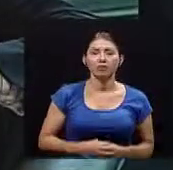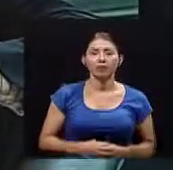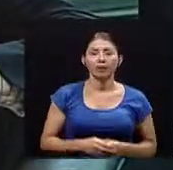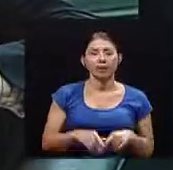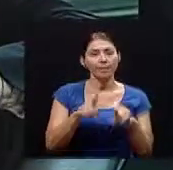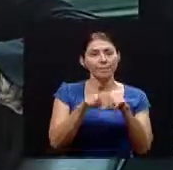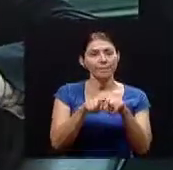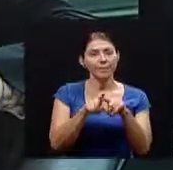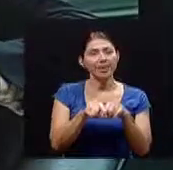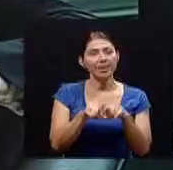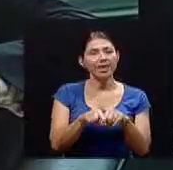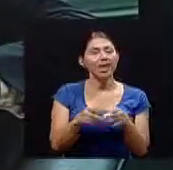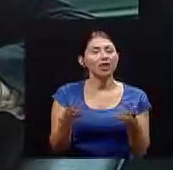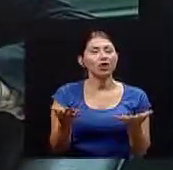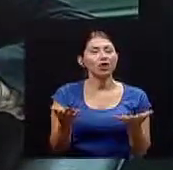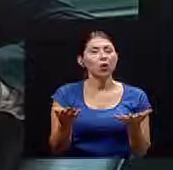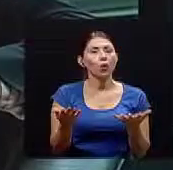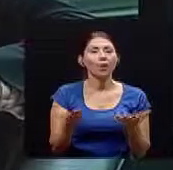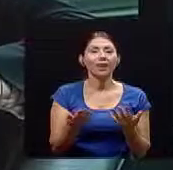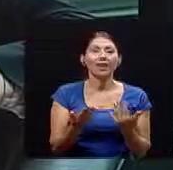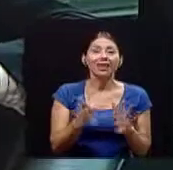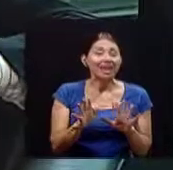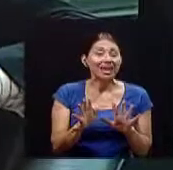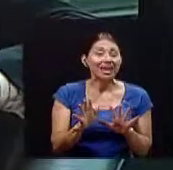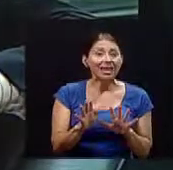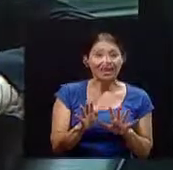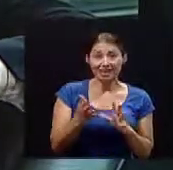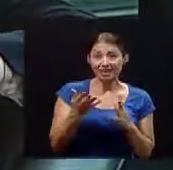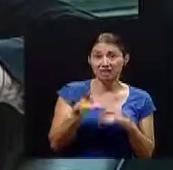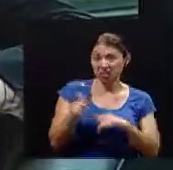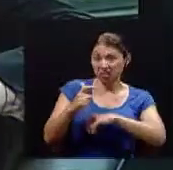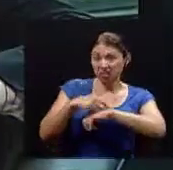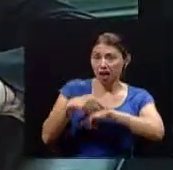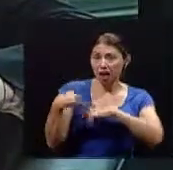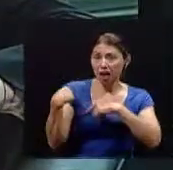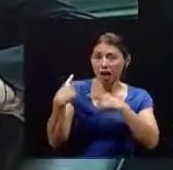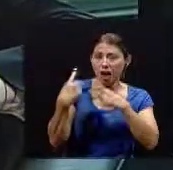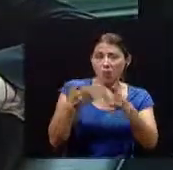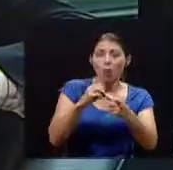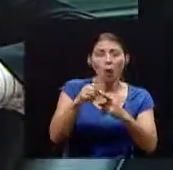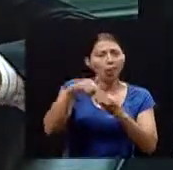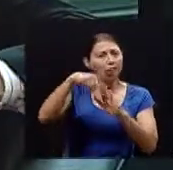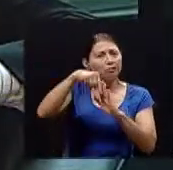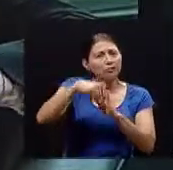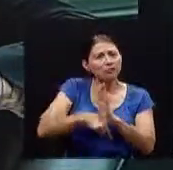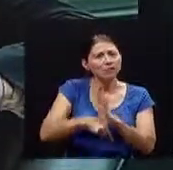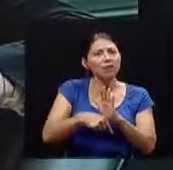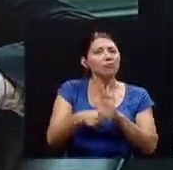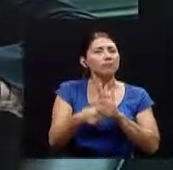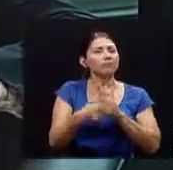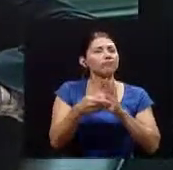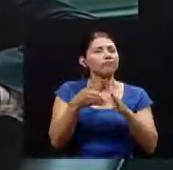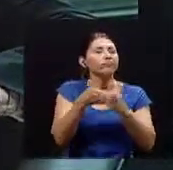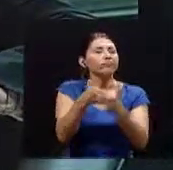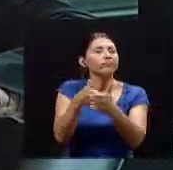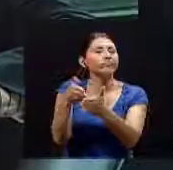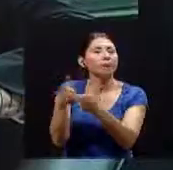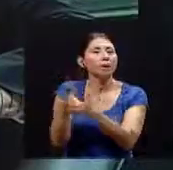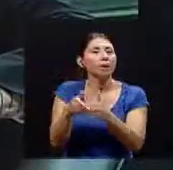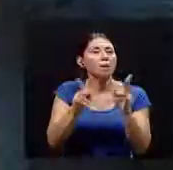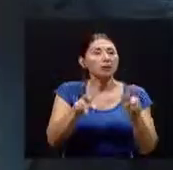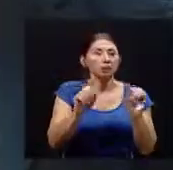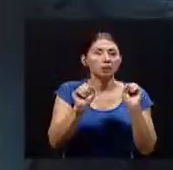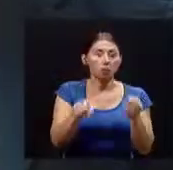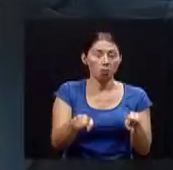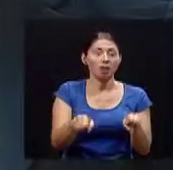dependiendo de a qué grado de exposición tanto en el tiempo como en la severidad que las personas puedan estar expuestas